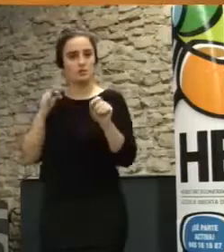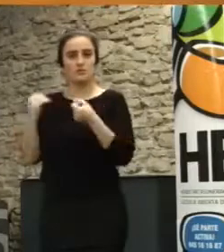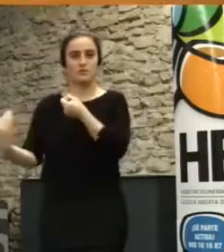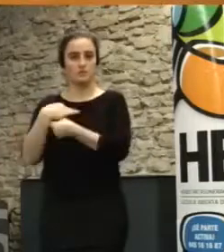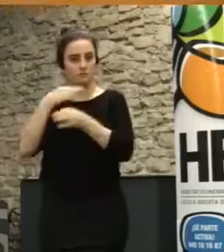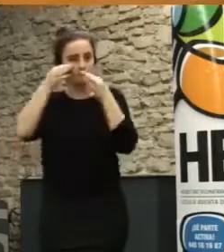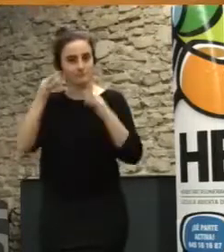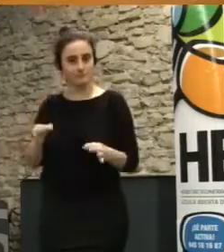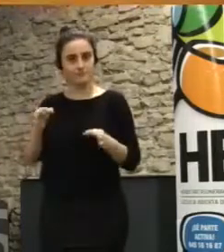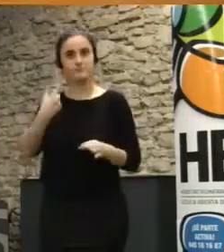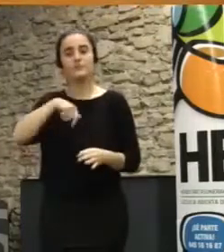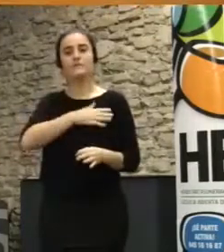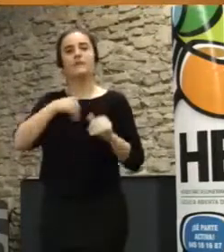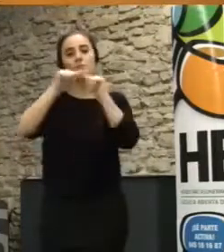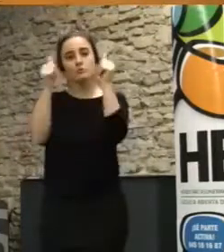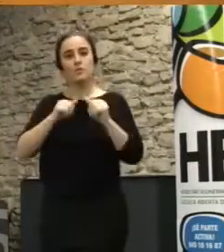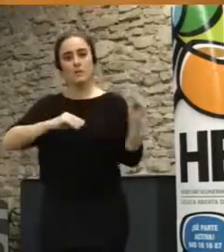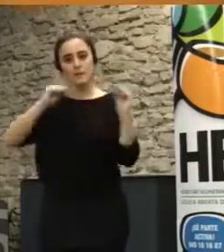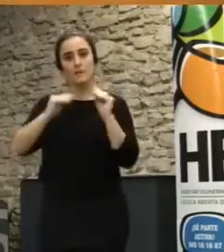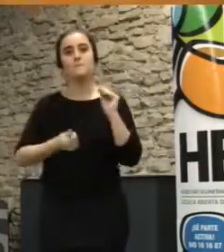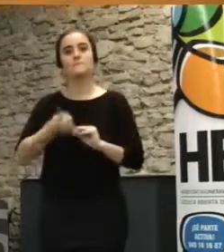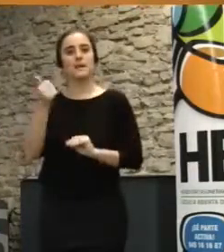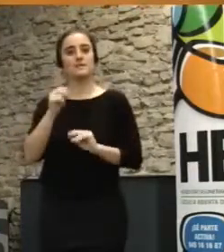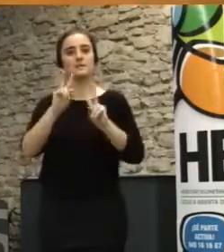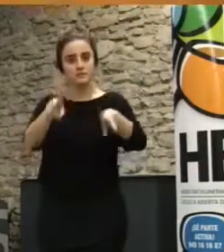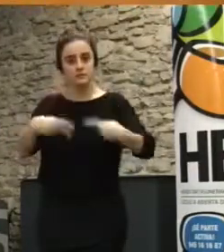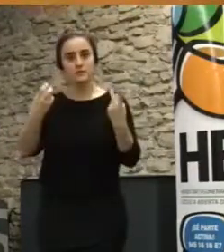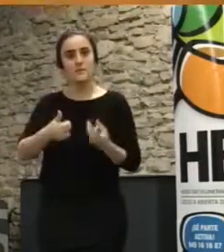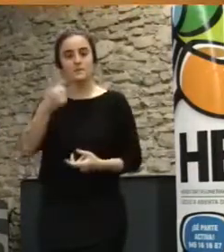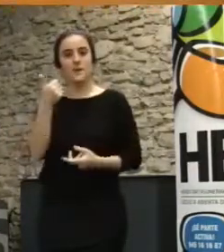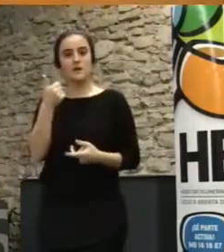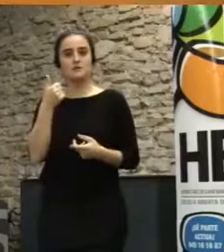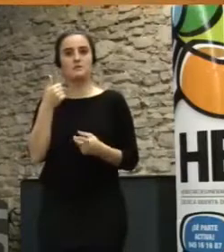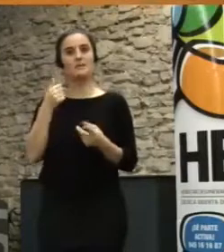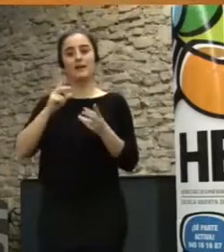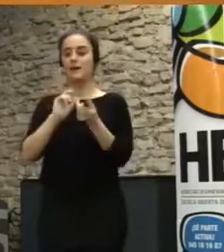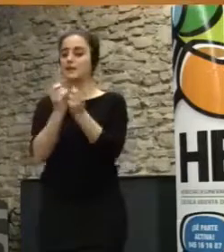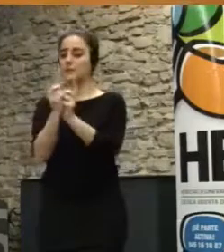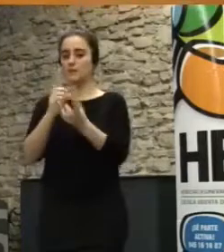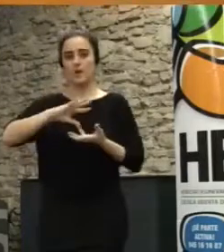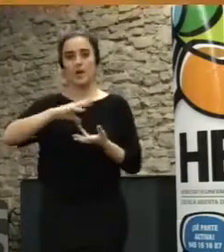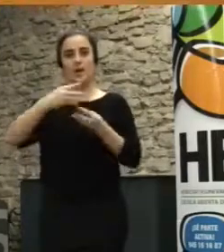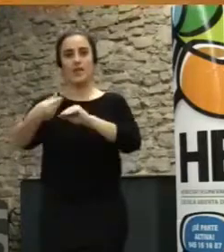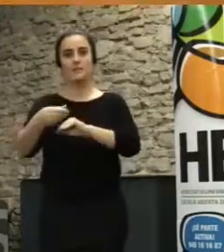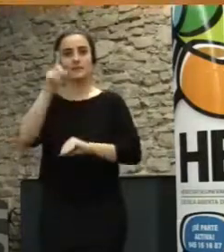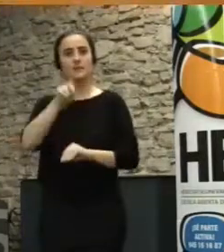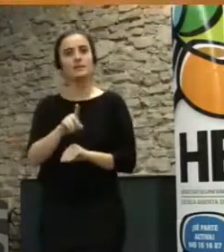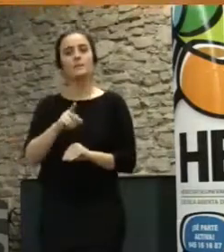disponer de un modelo más flexible e innovador, que se adapte a los cambios y que motive también la